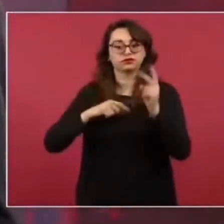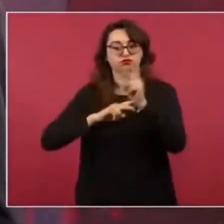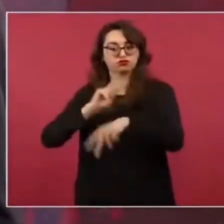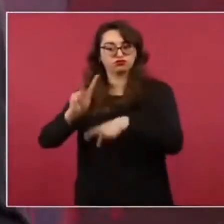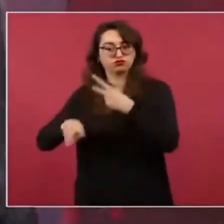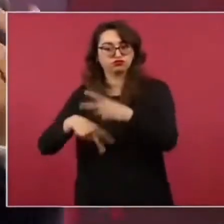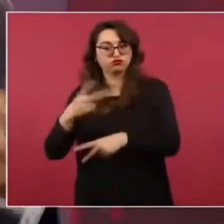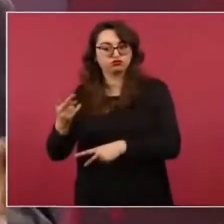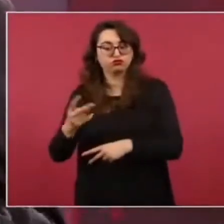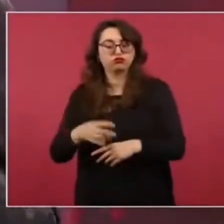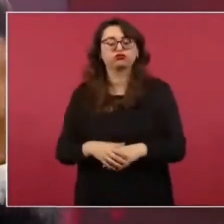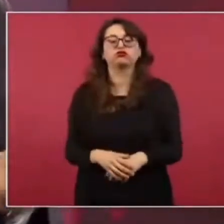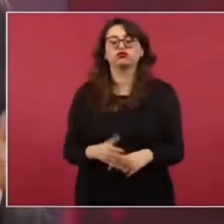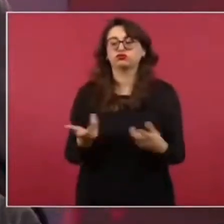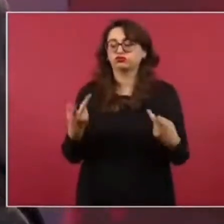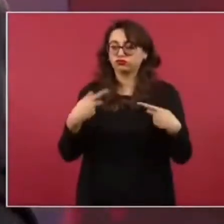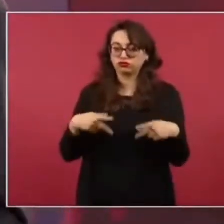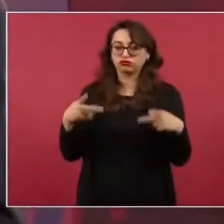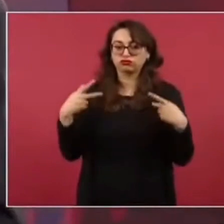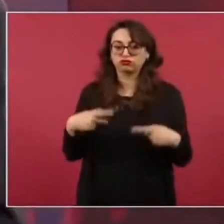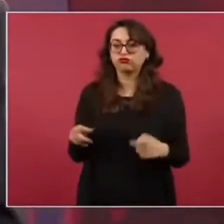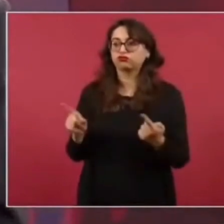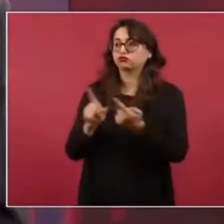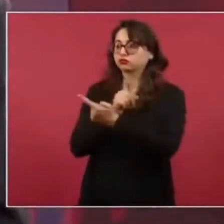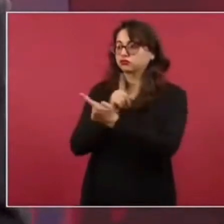buena trabajadora.